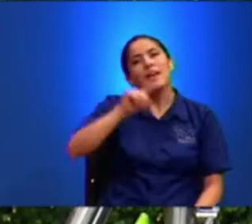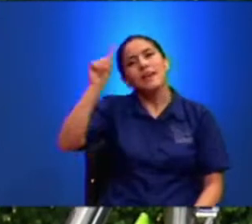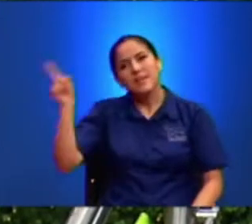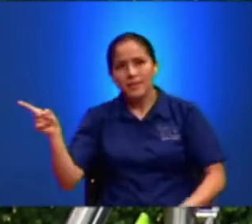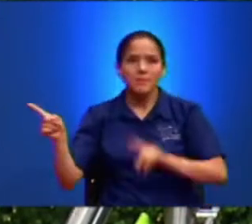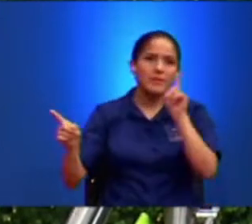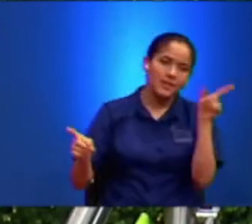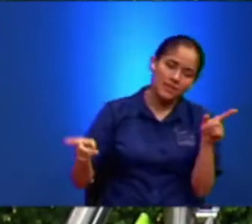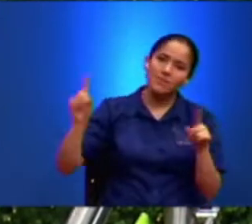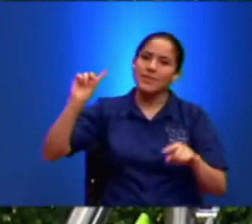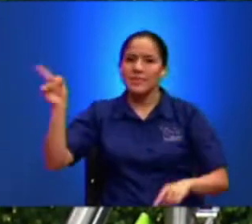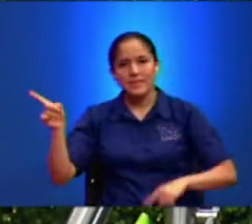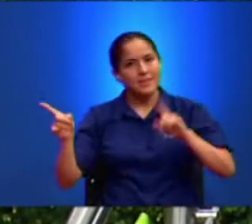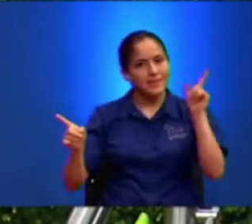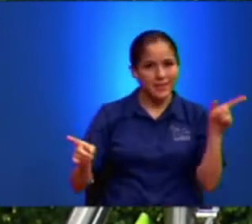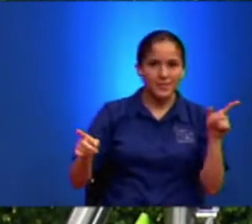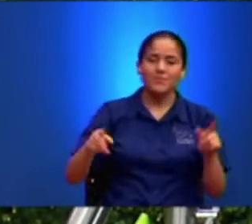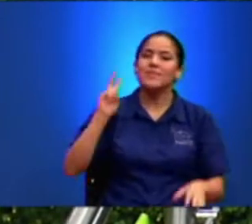Siempre Lo Hacía Así